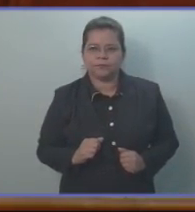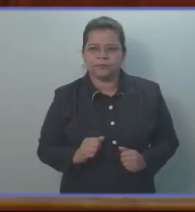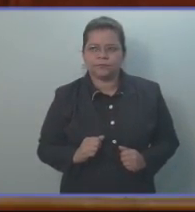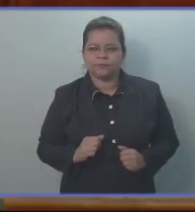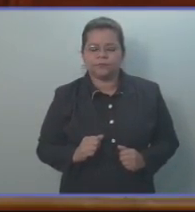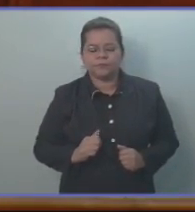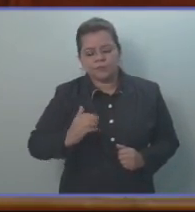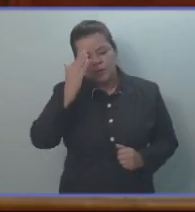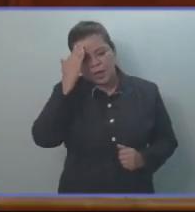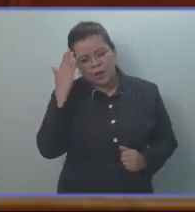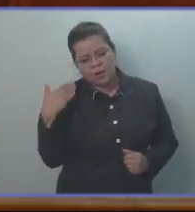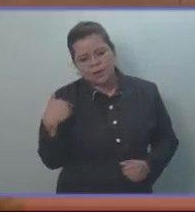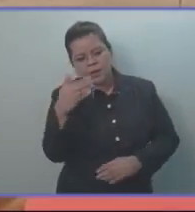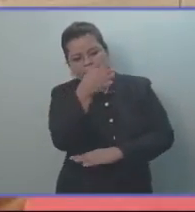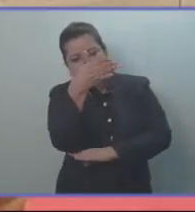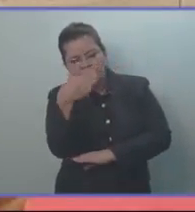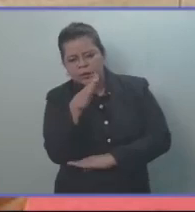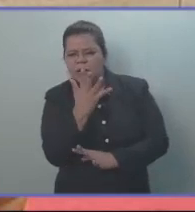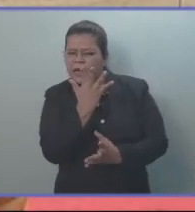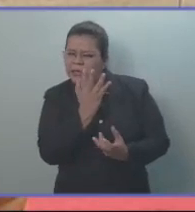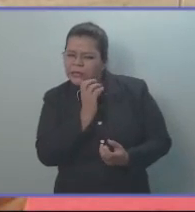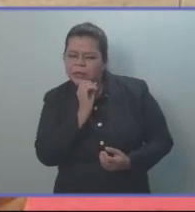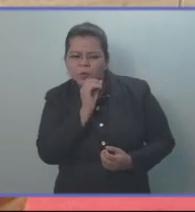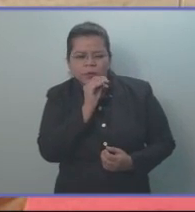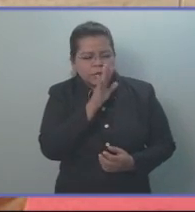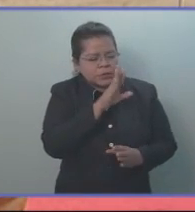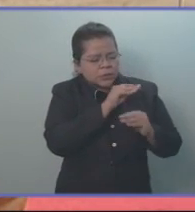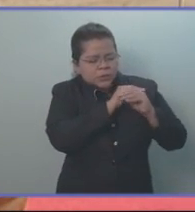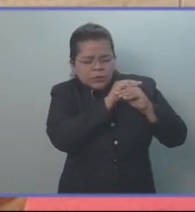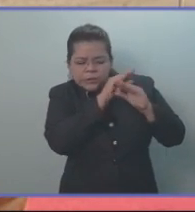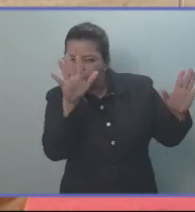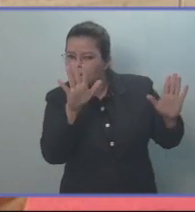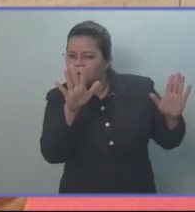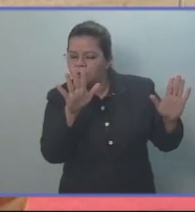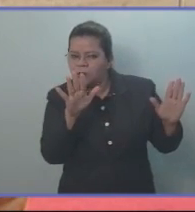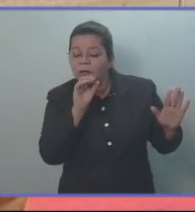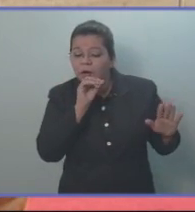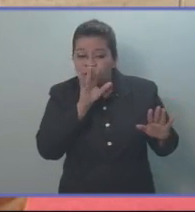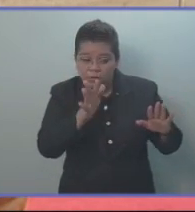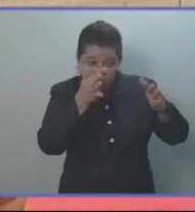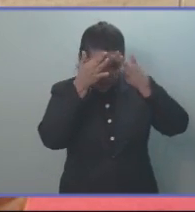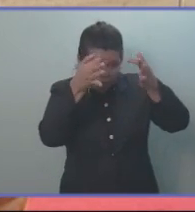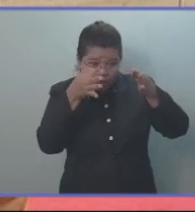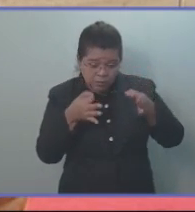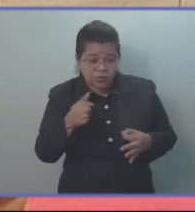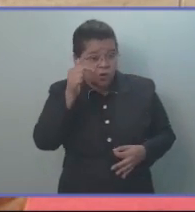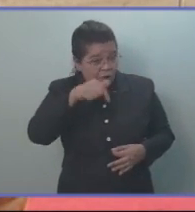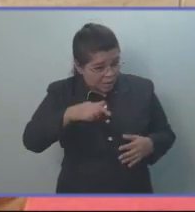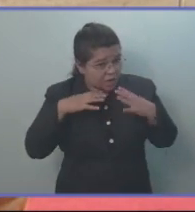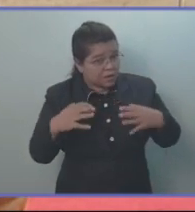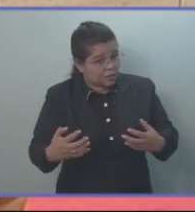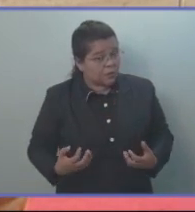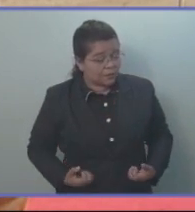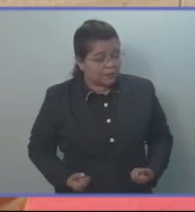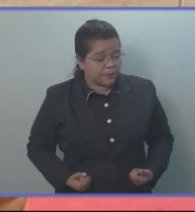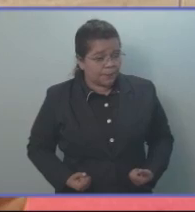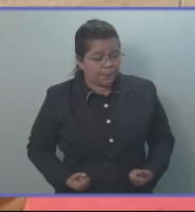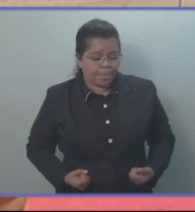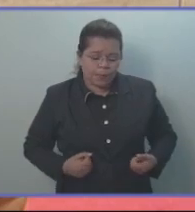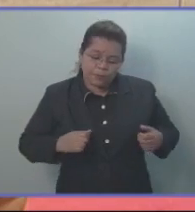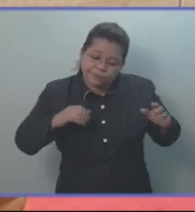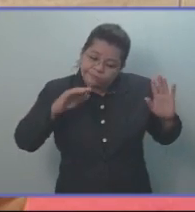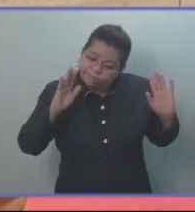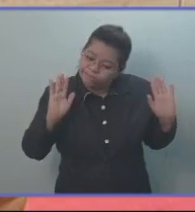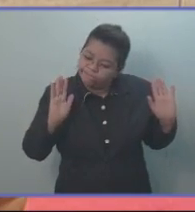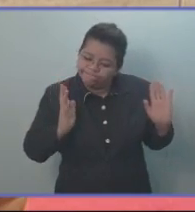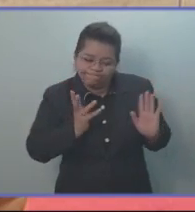Excelentísima señora embajadora, quiero ser enfático al señalar que la decisión que ha tomado este gobierno, obviamente no